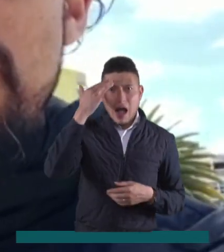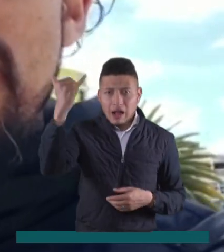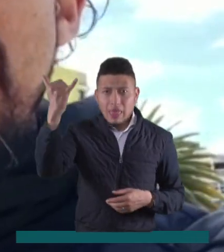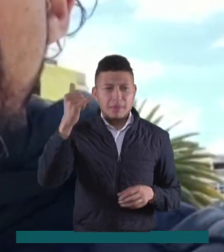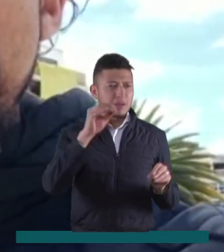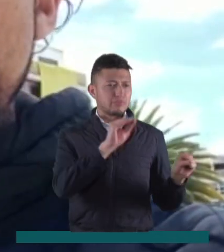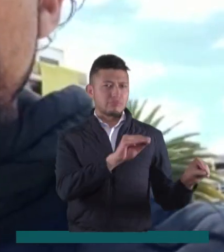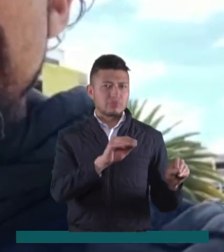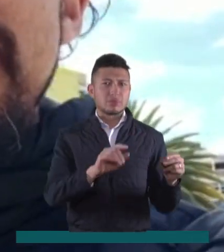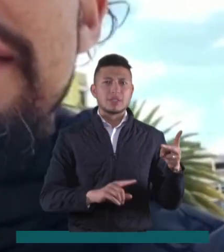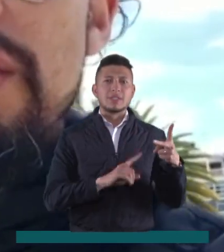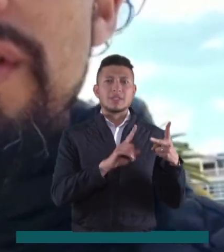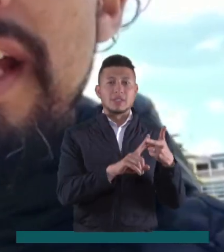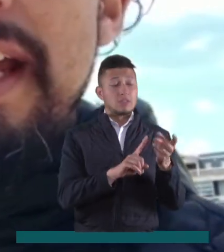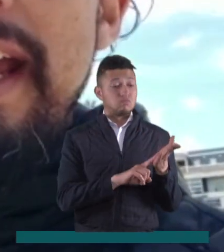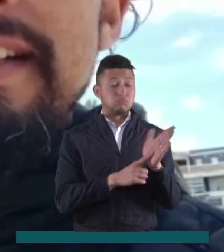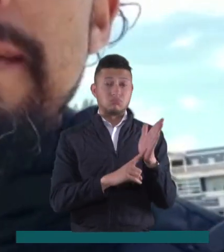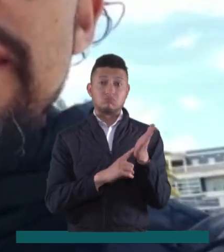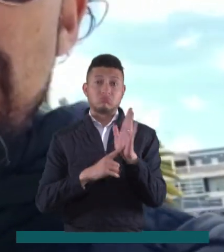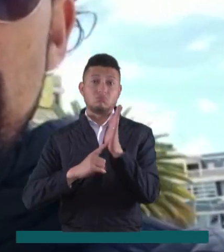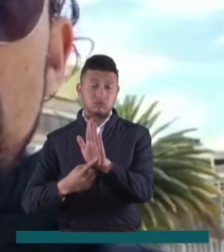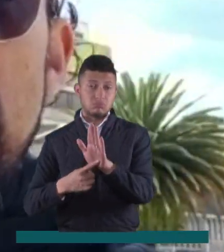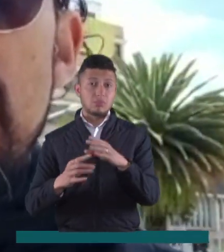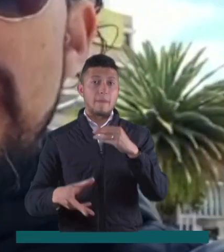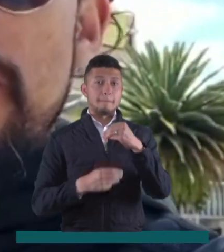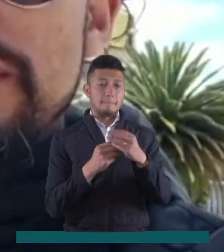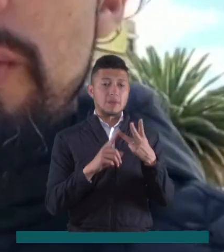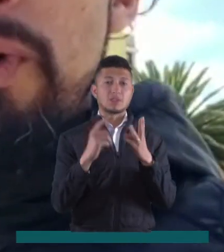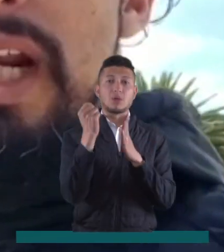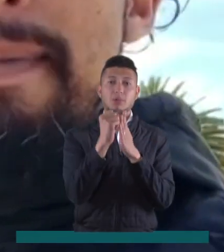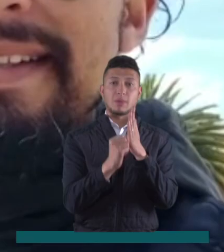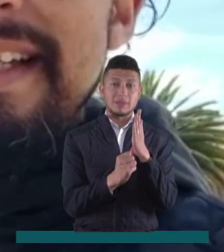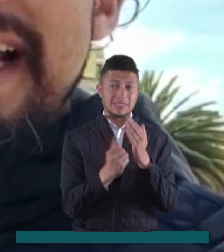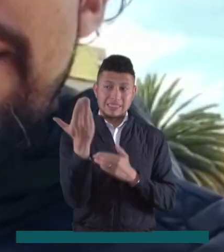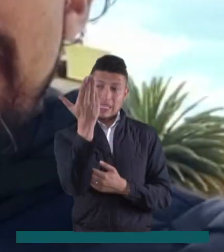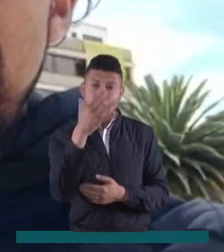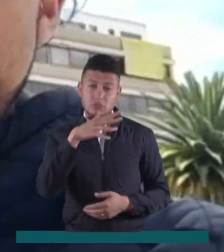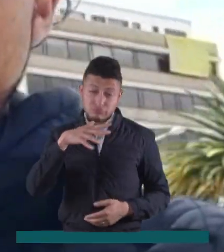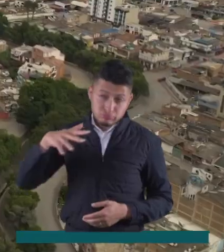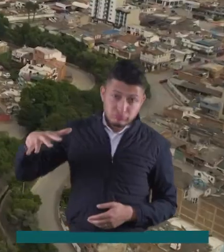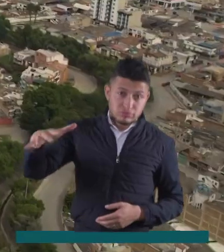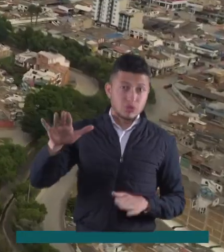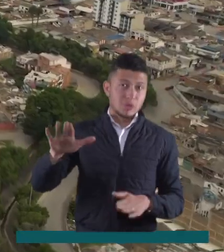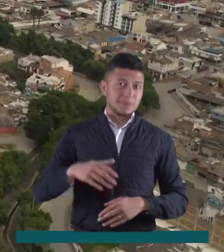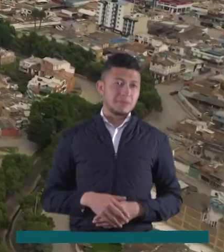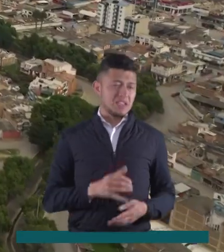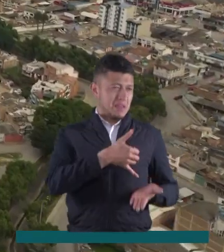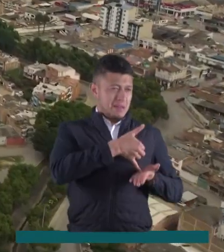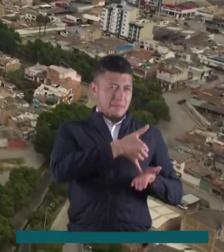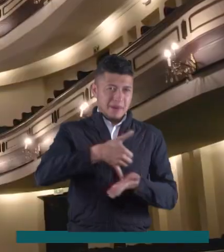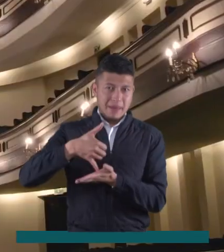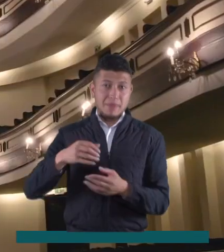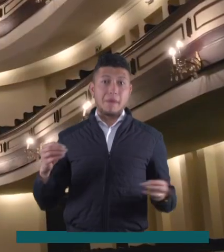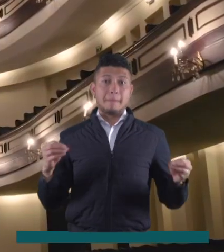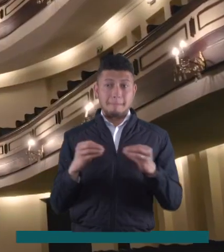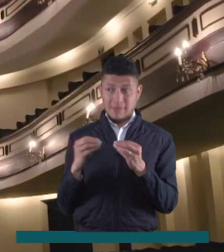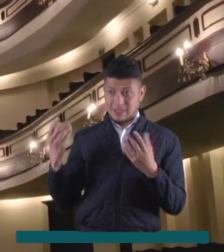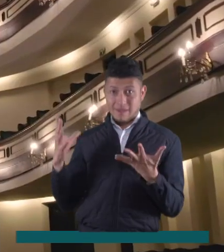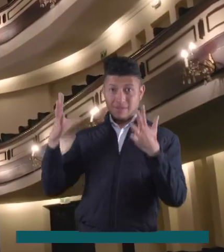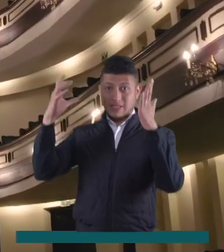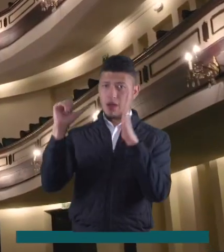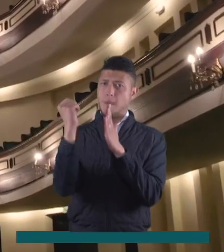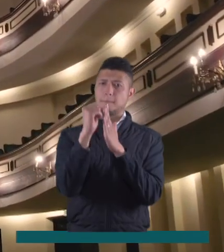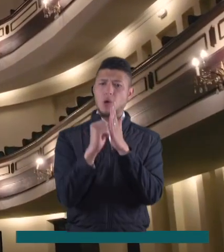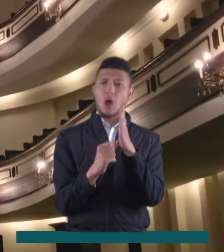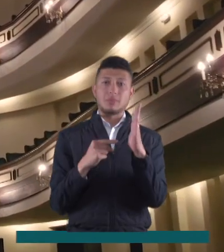de una sección de exhibición y de nuestro programa Cine a la vereda. Además de la premiación, el FECISO